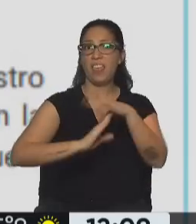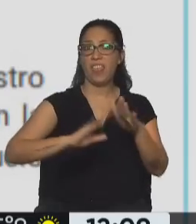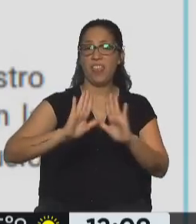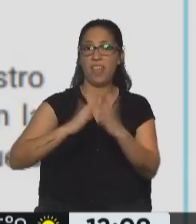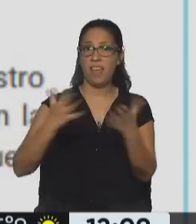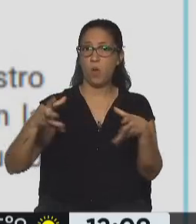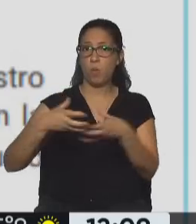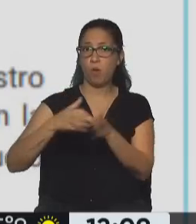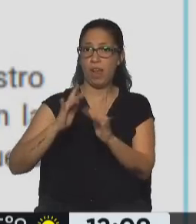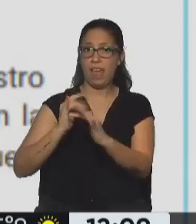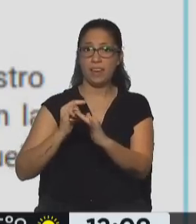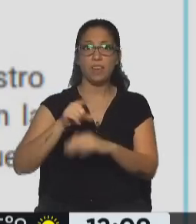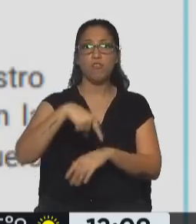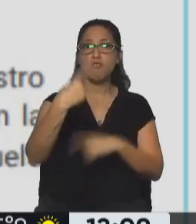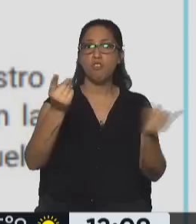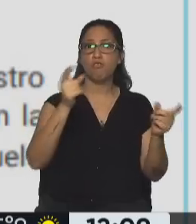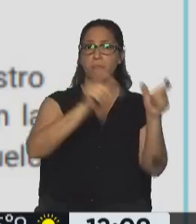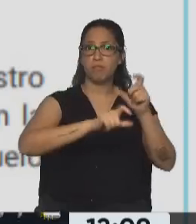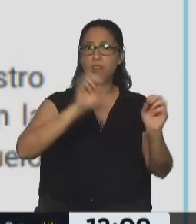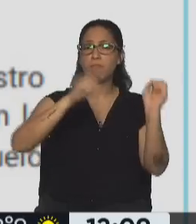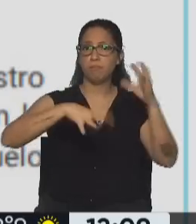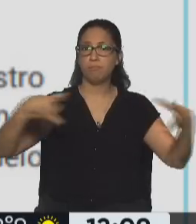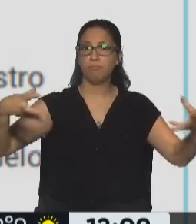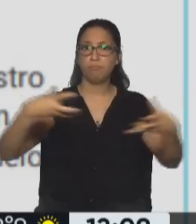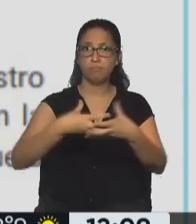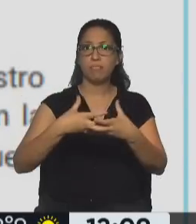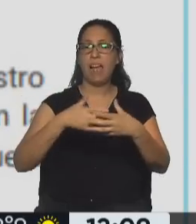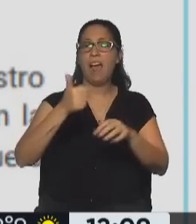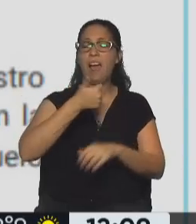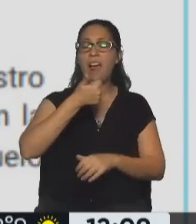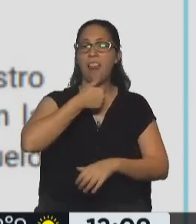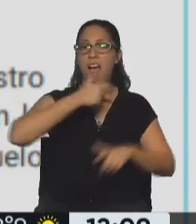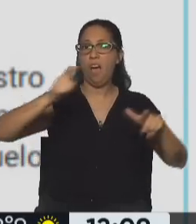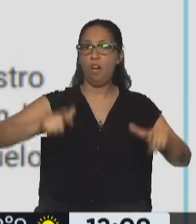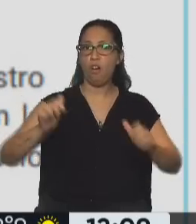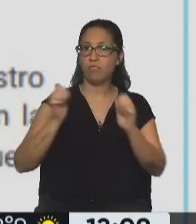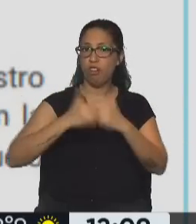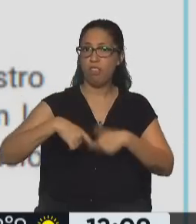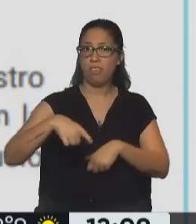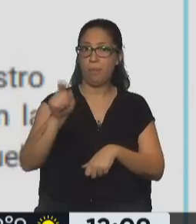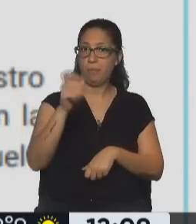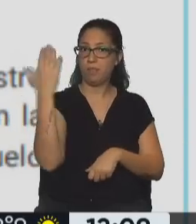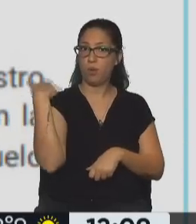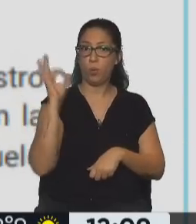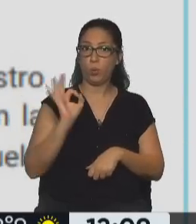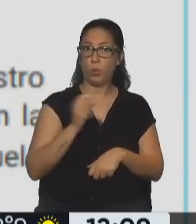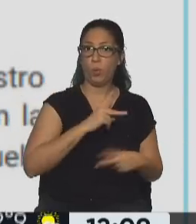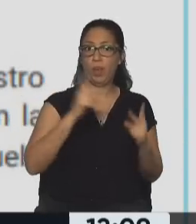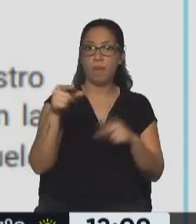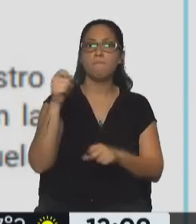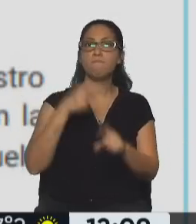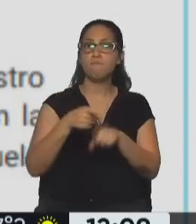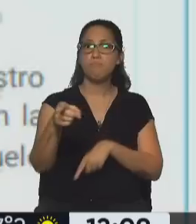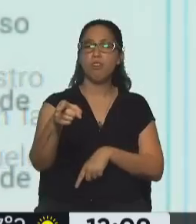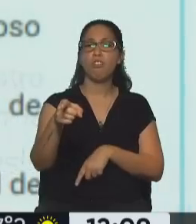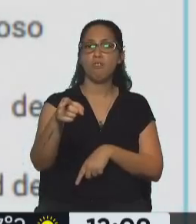participantes del viaje al lago escondido realizado a principios del mes de octubre por el presunto delito